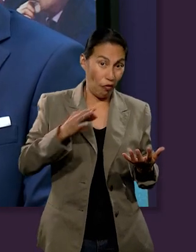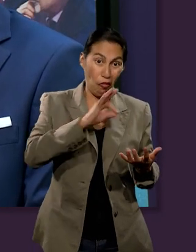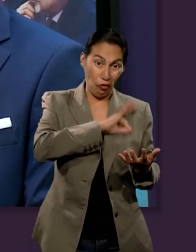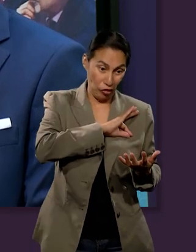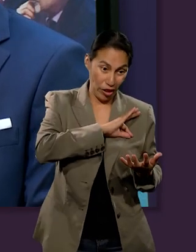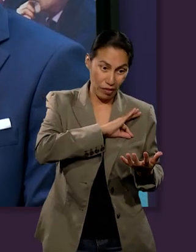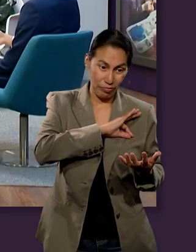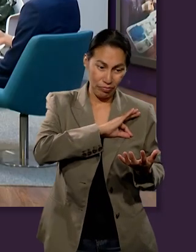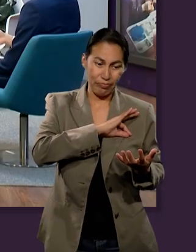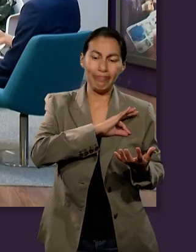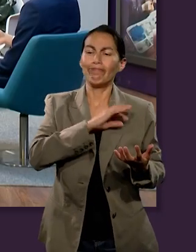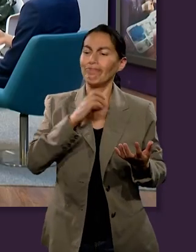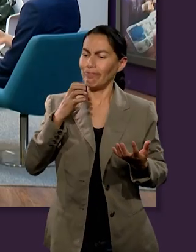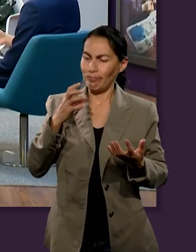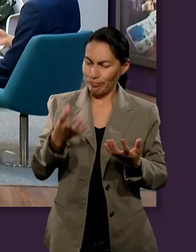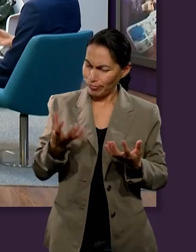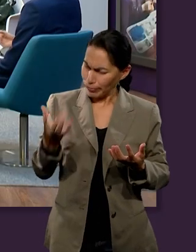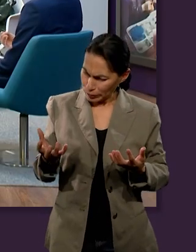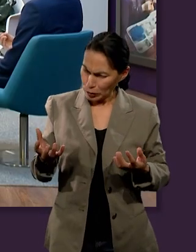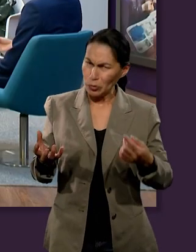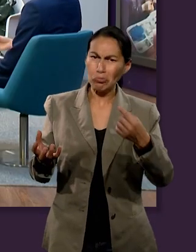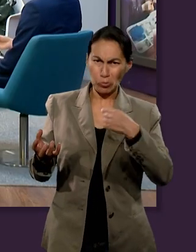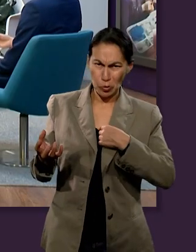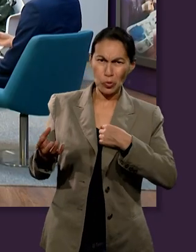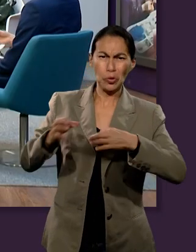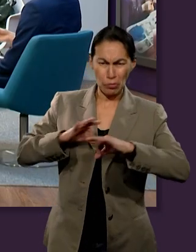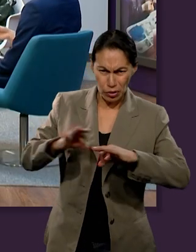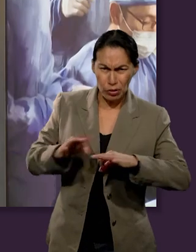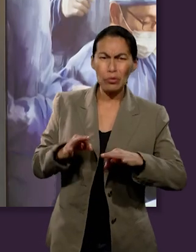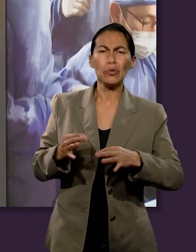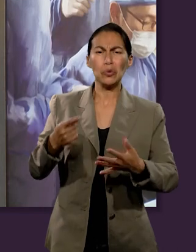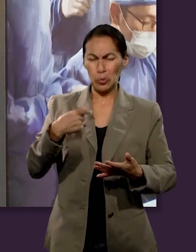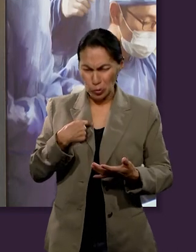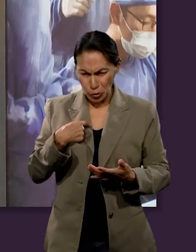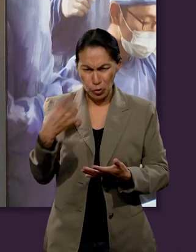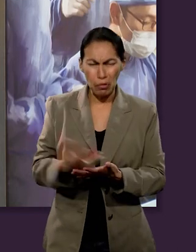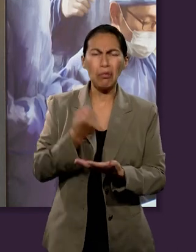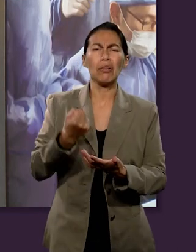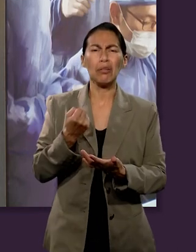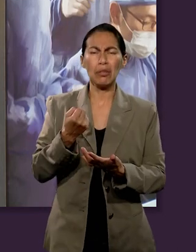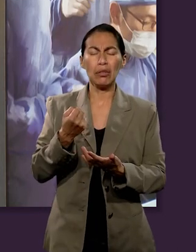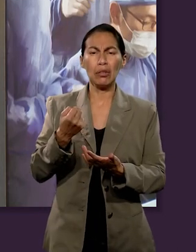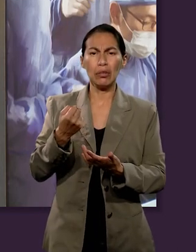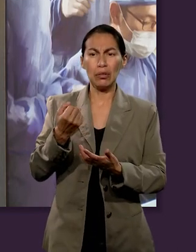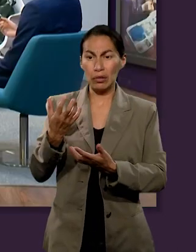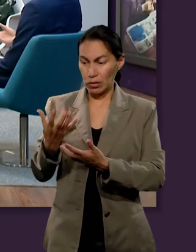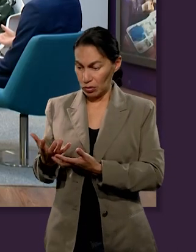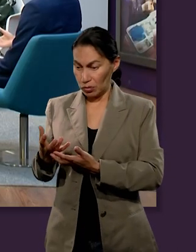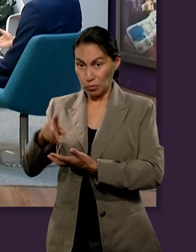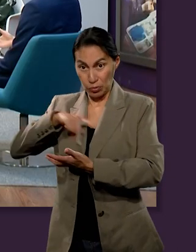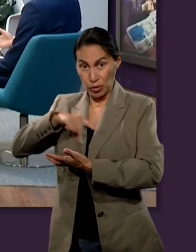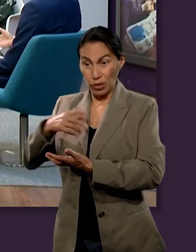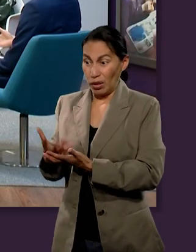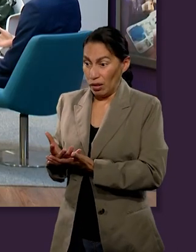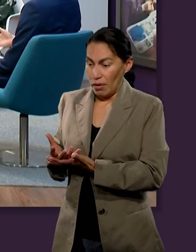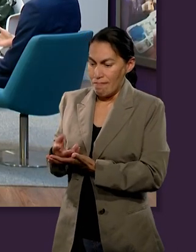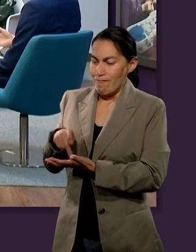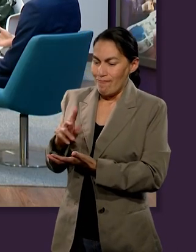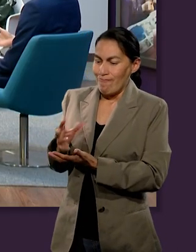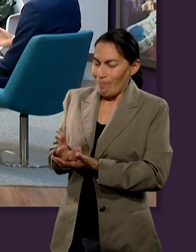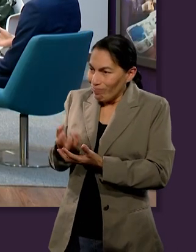devolverlo y poder desprenderse de una parte que uno dice, pues es lo que yo he trabajado, es lo que yo he ganado.